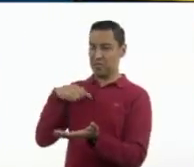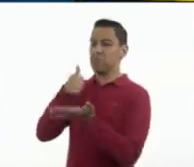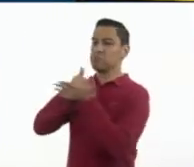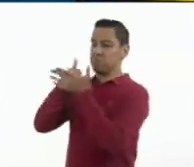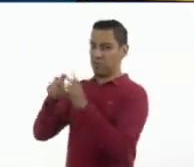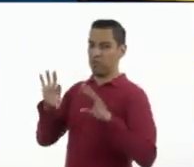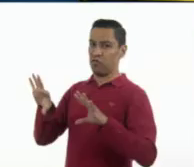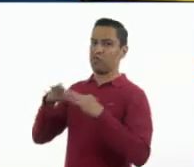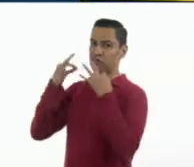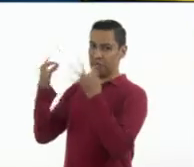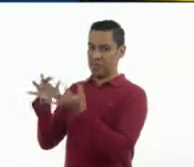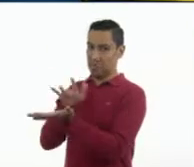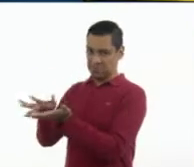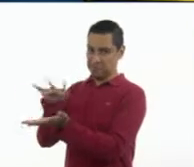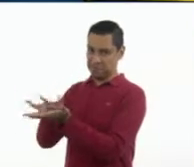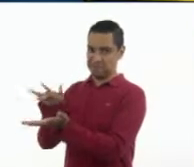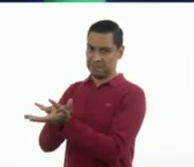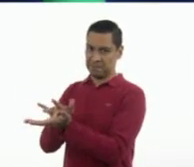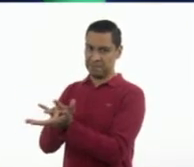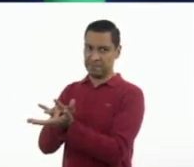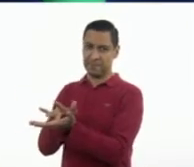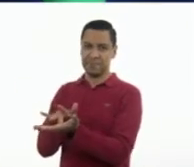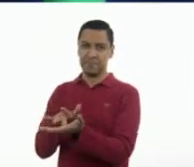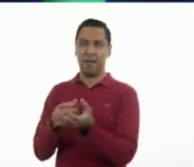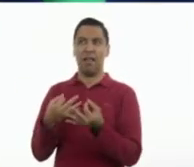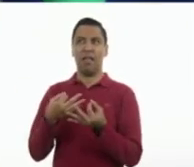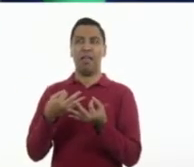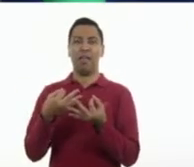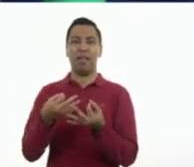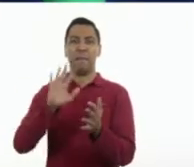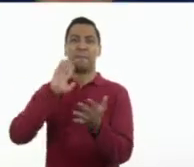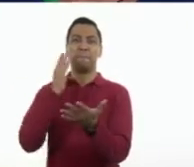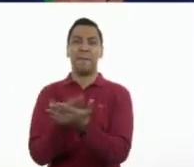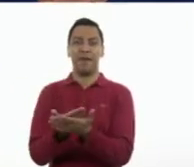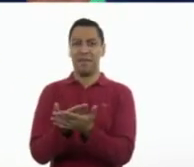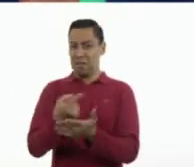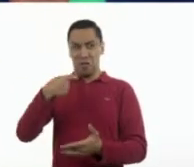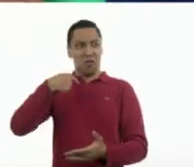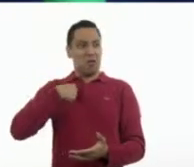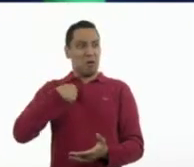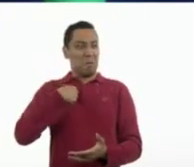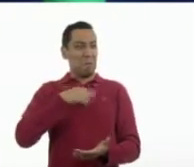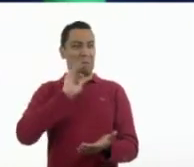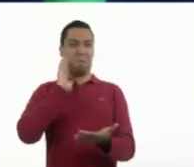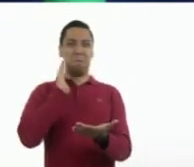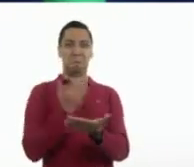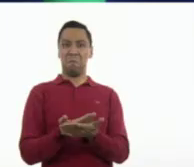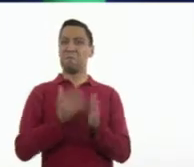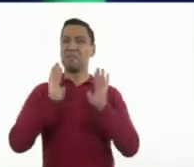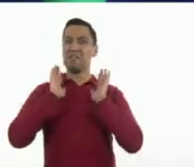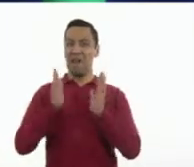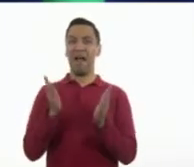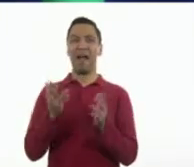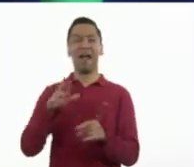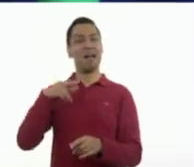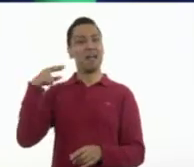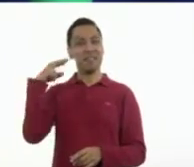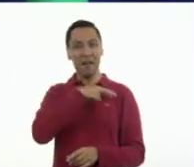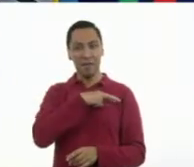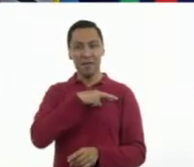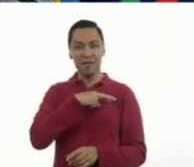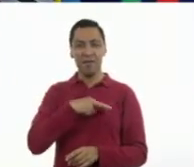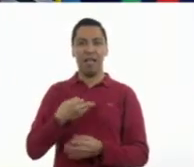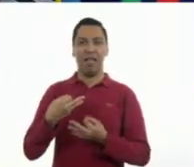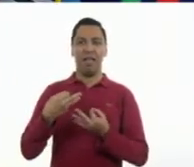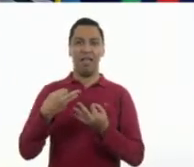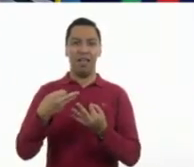específica en este anuncio publicitario. Pues a mí, a mí ya me convenció. Voy a ir. Muy bien. Quiere decir que la publicidad